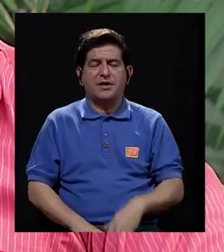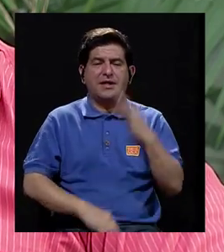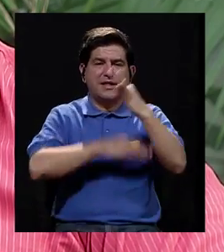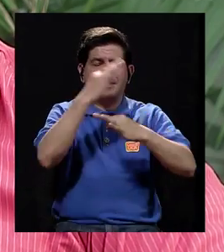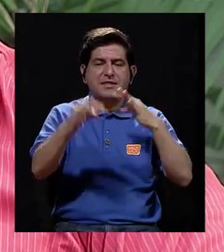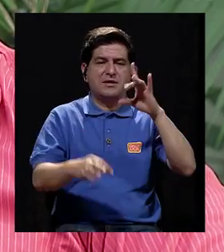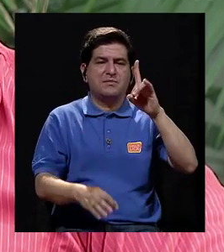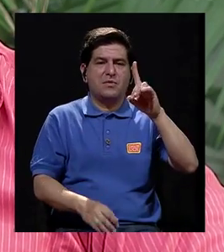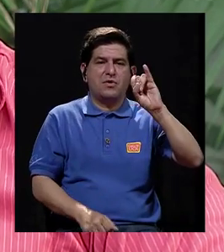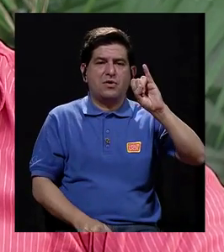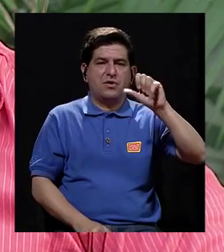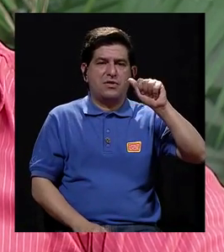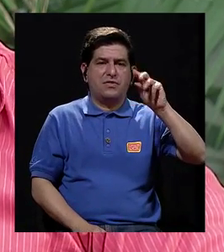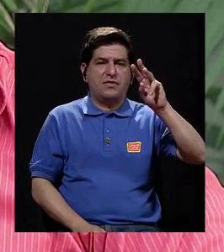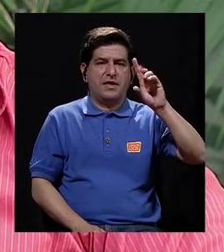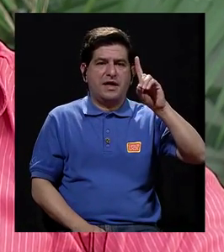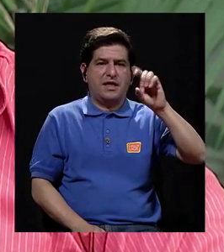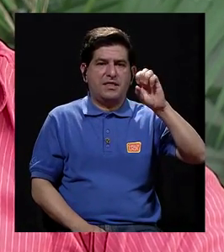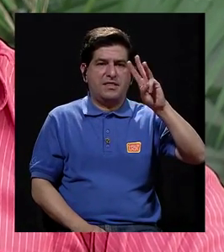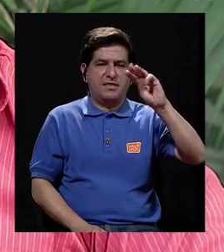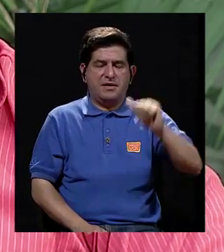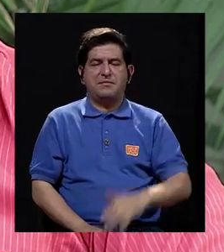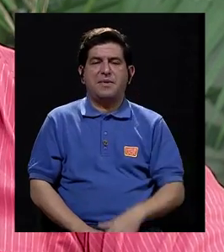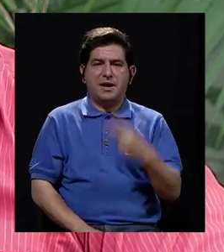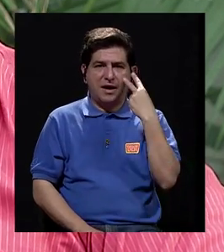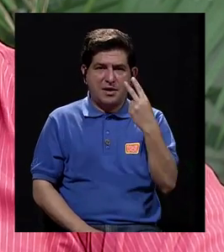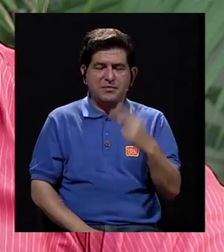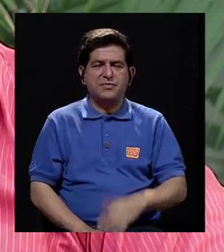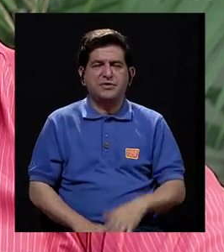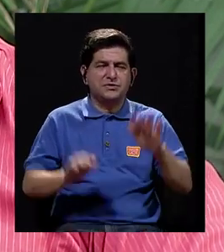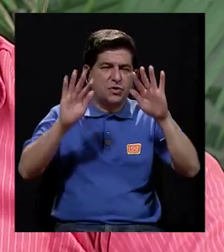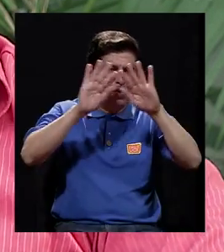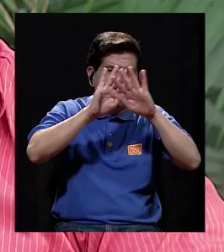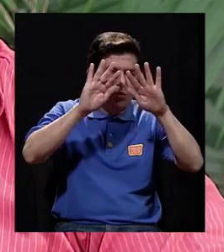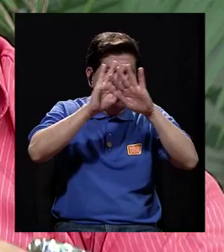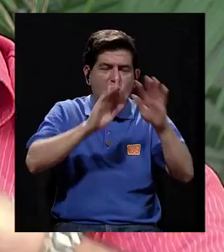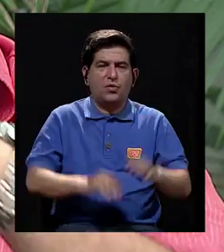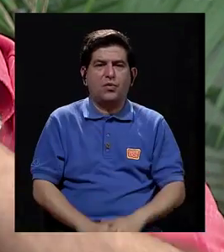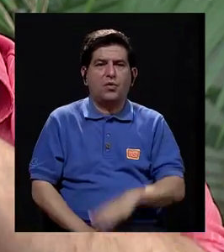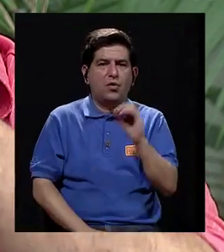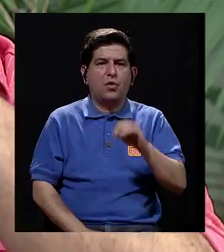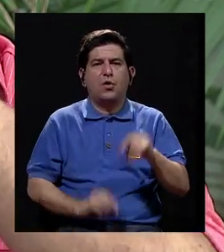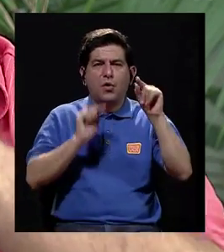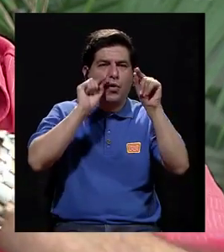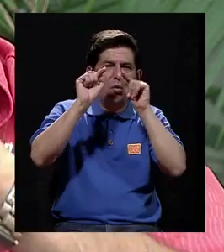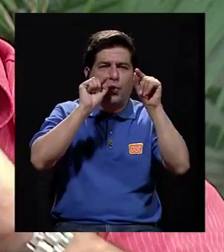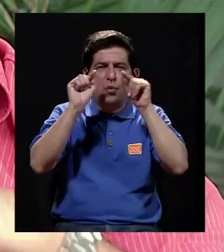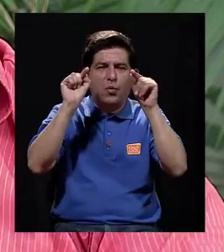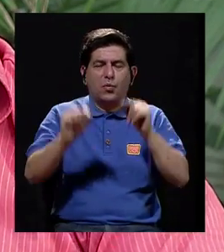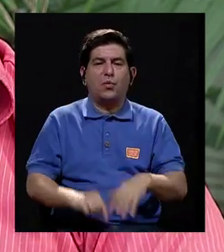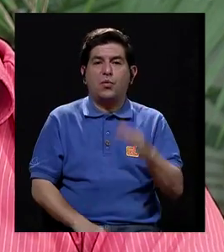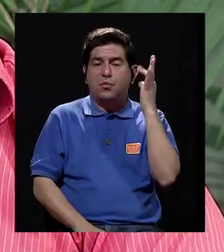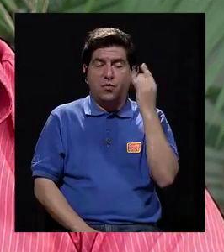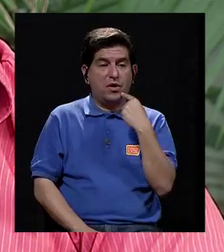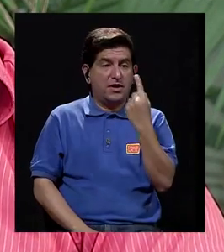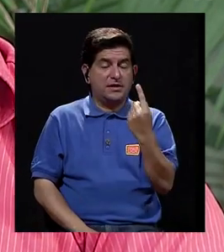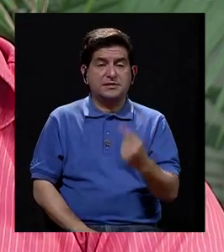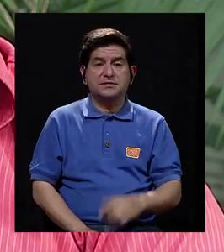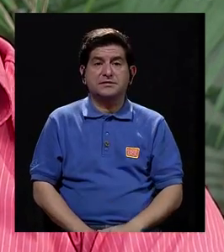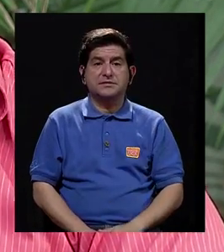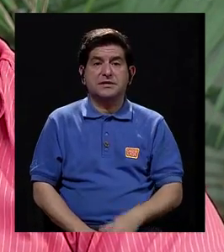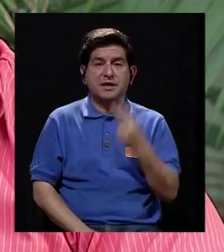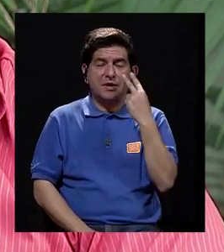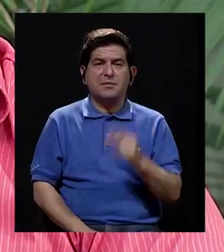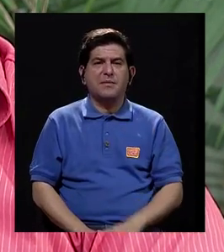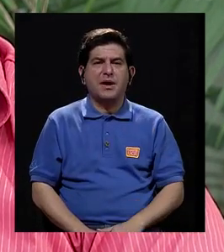Cambios en la visión, o de esa visión borrosa, o lo que nosotros llamamos fotopsias, que son como destellos de luz. Algunas señoras dicen que ven